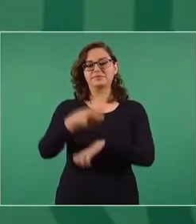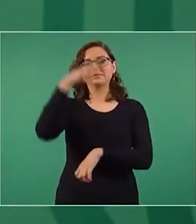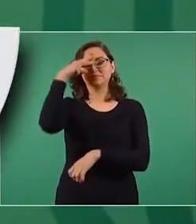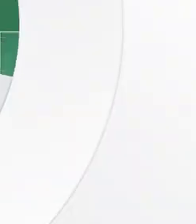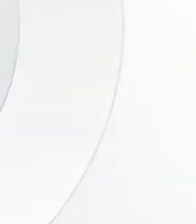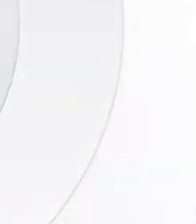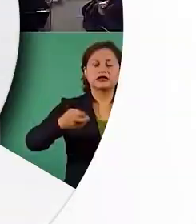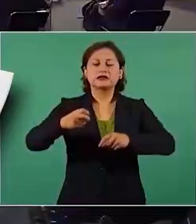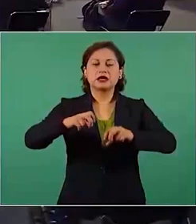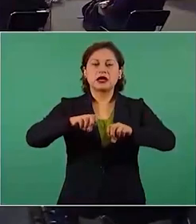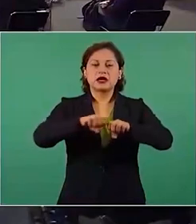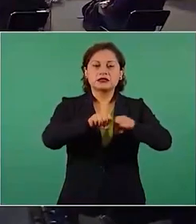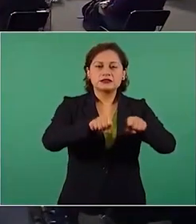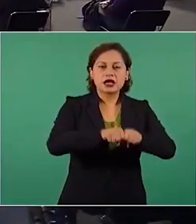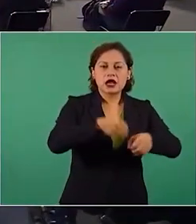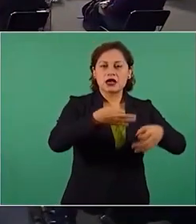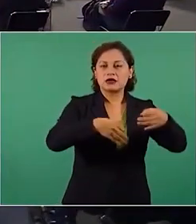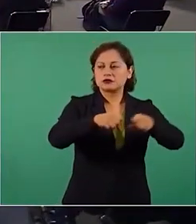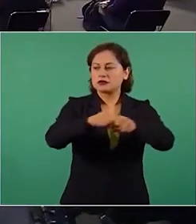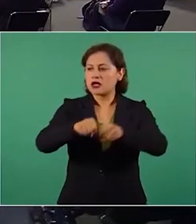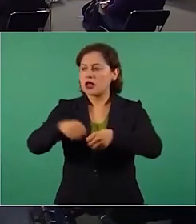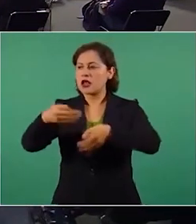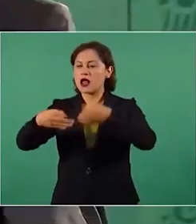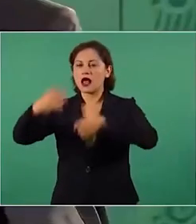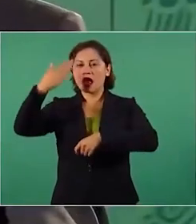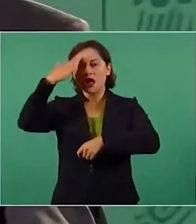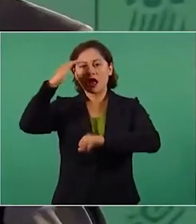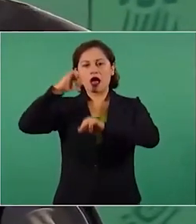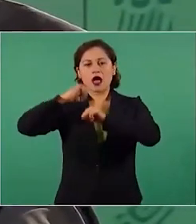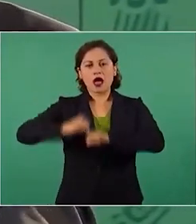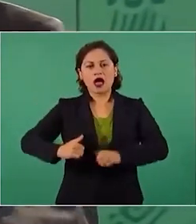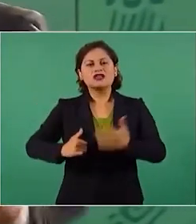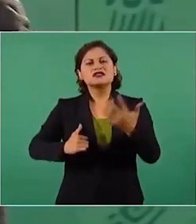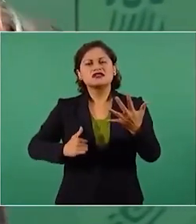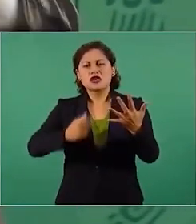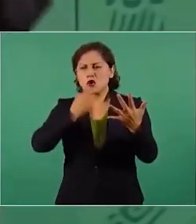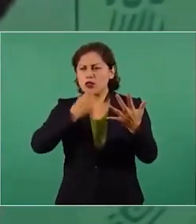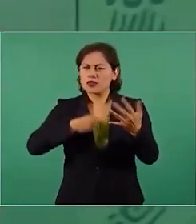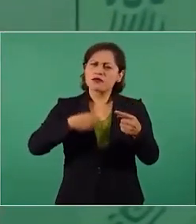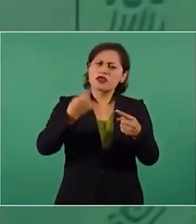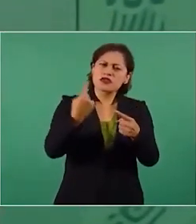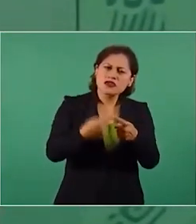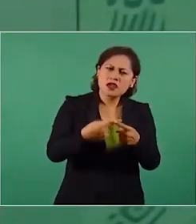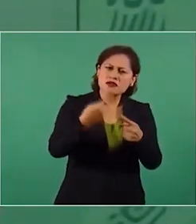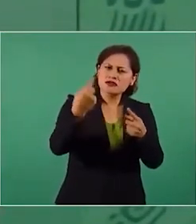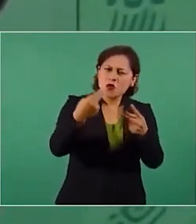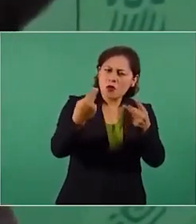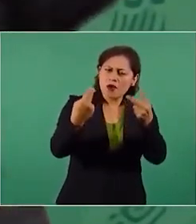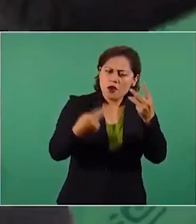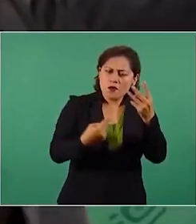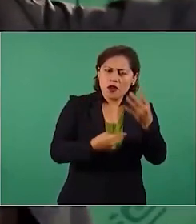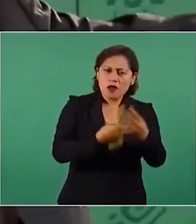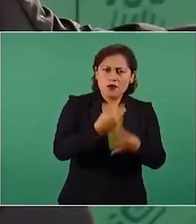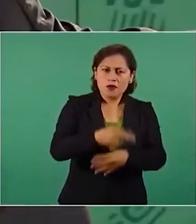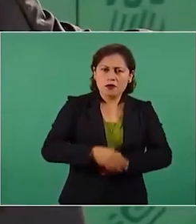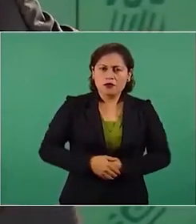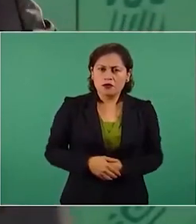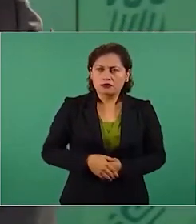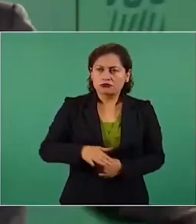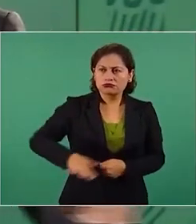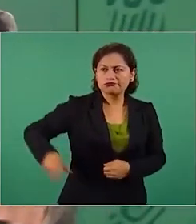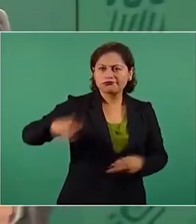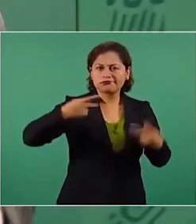¿Qué un poder ajeno completamente.